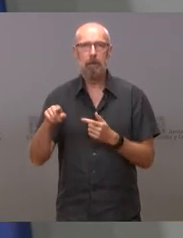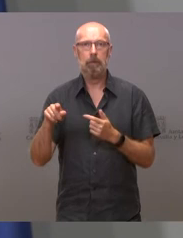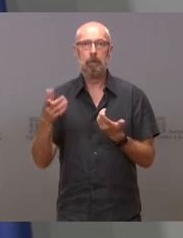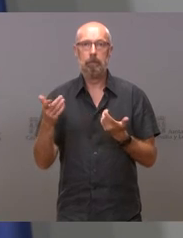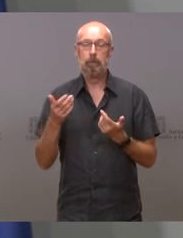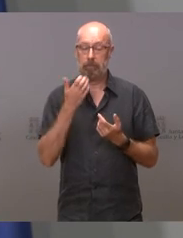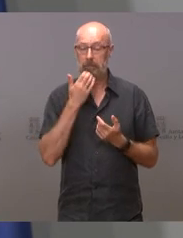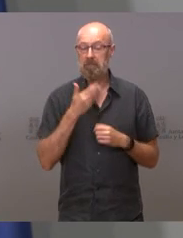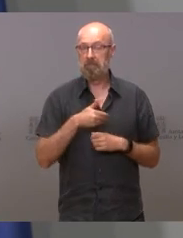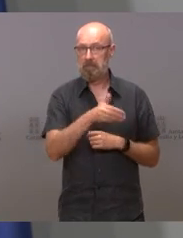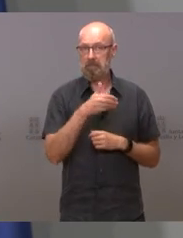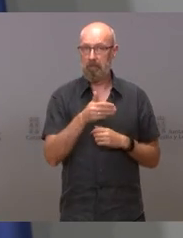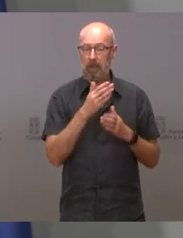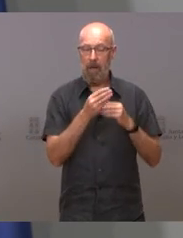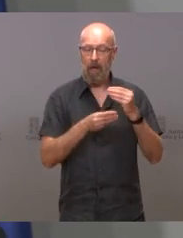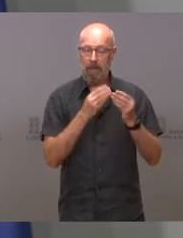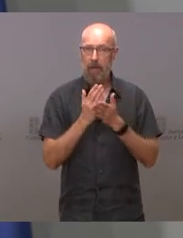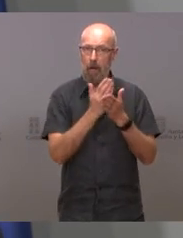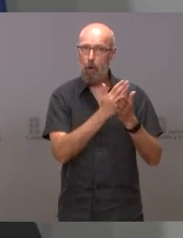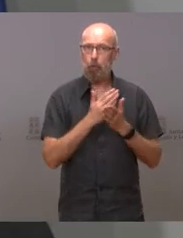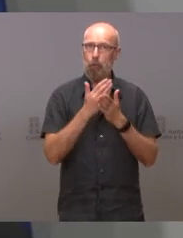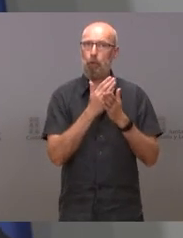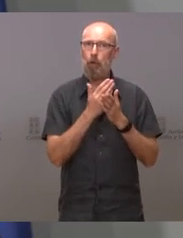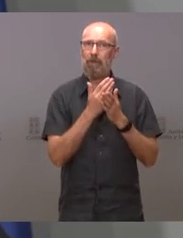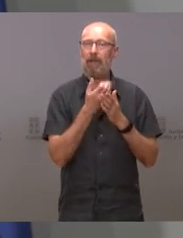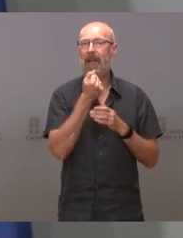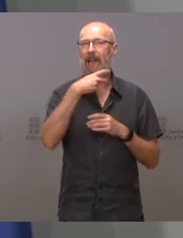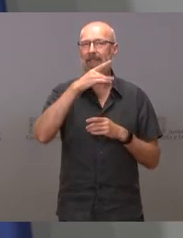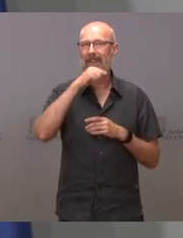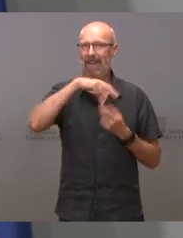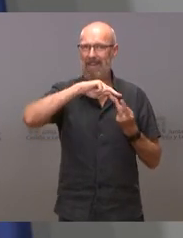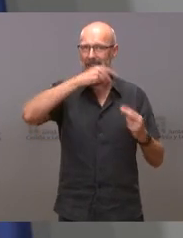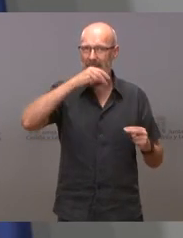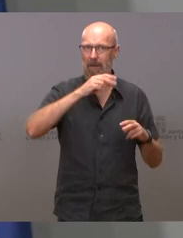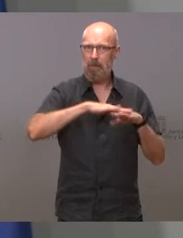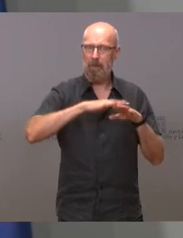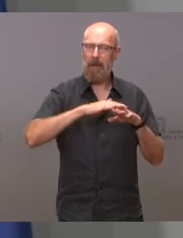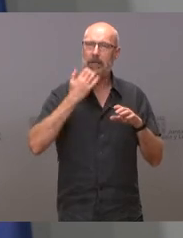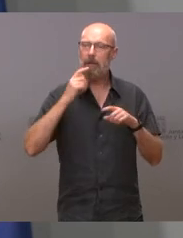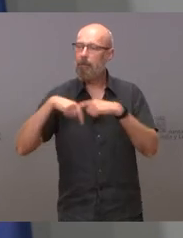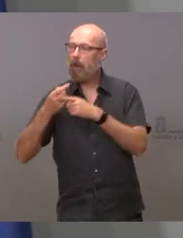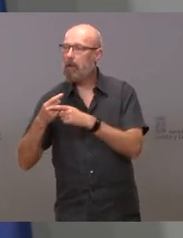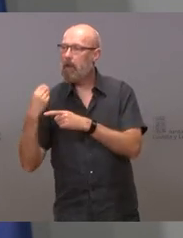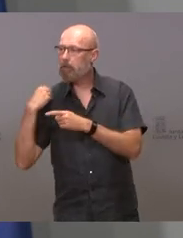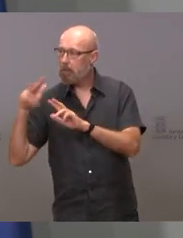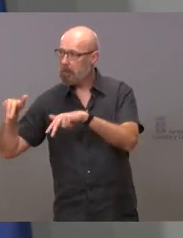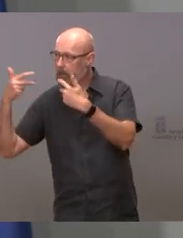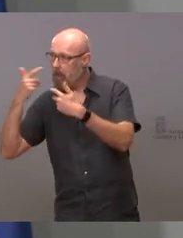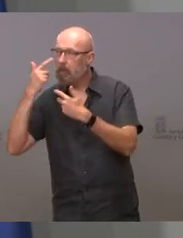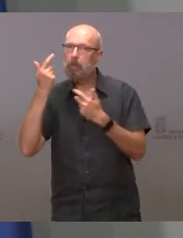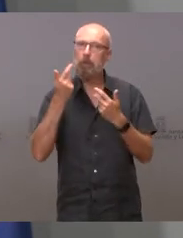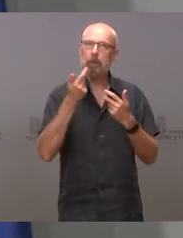estudios de ADN a todos los restos porque vienen los familiares y proporcionan también su ADN para intentar identificar